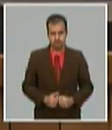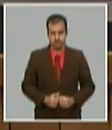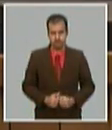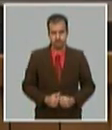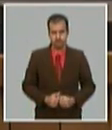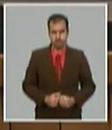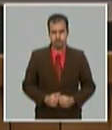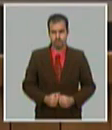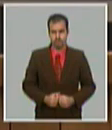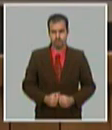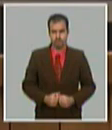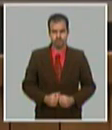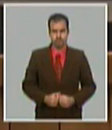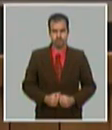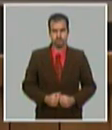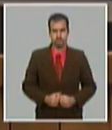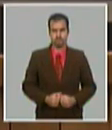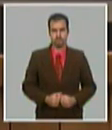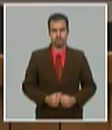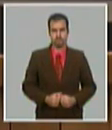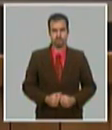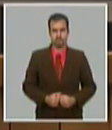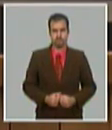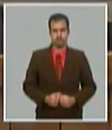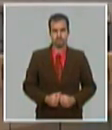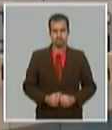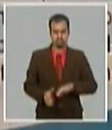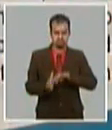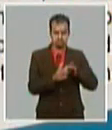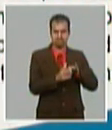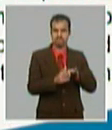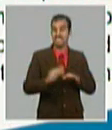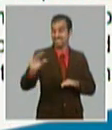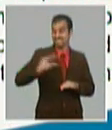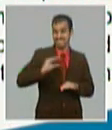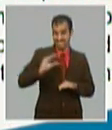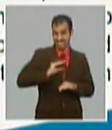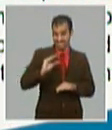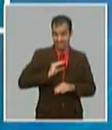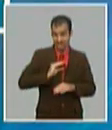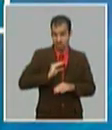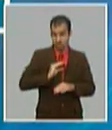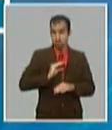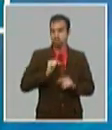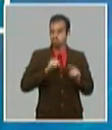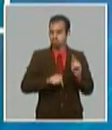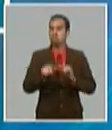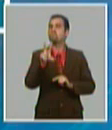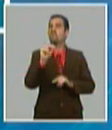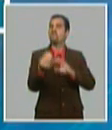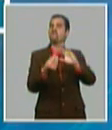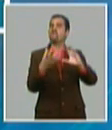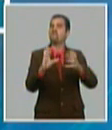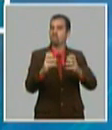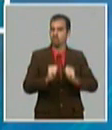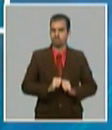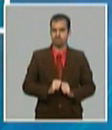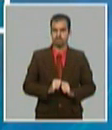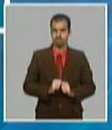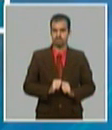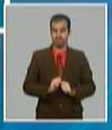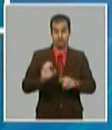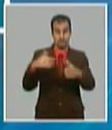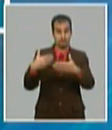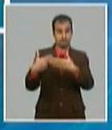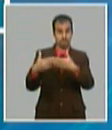con relación al salario se aplicará en el sector empresarial un nuevo mecanismo que tenemos que darle